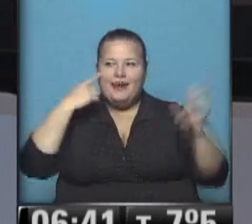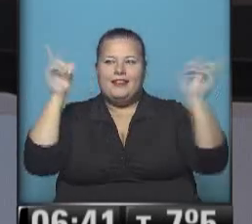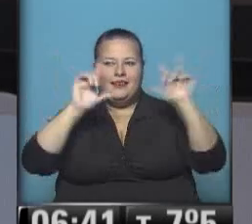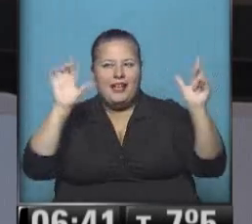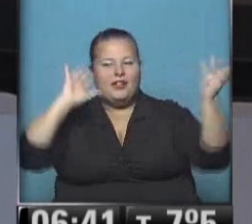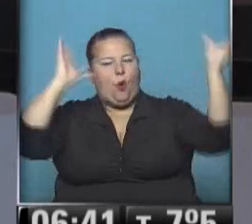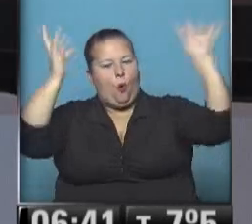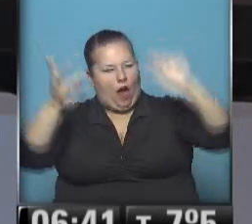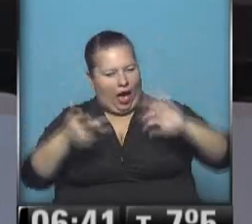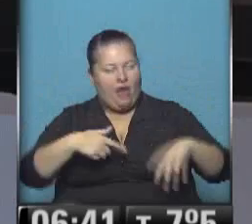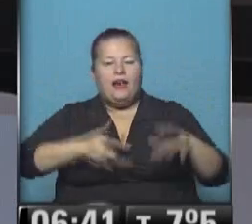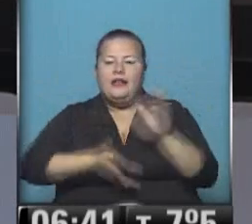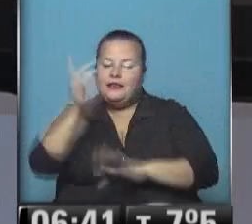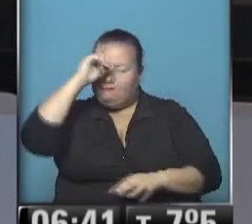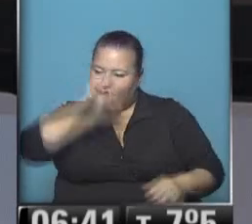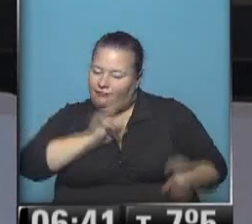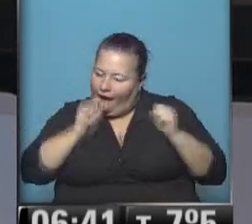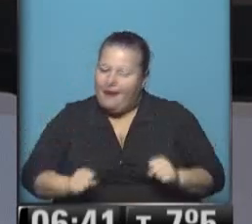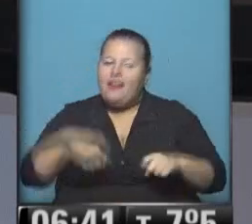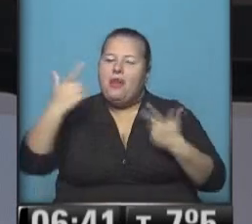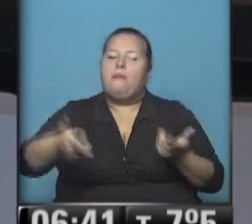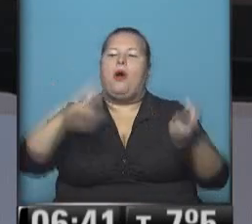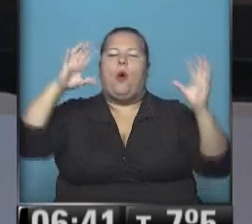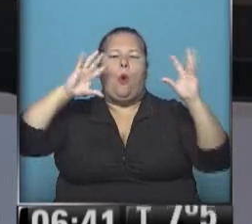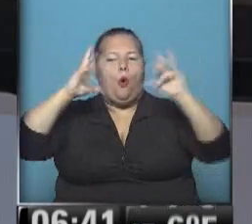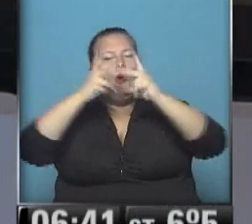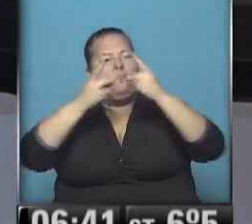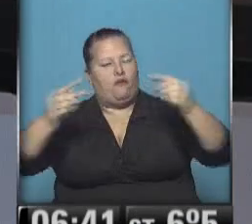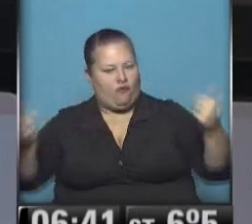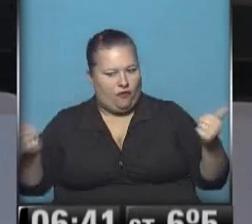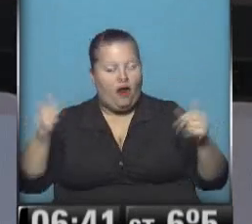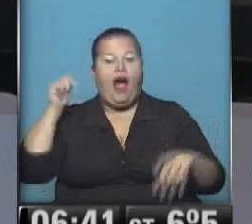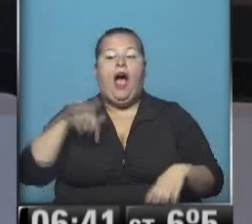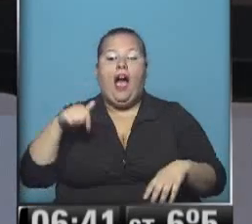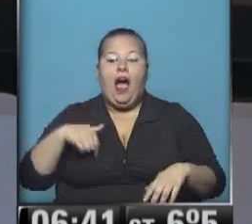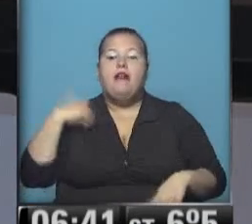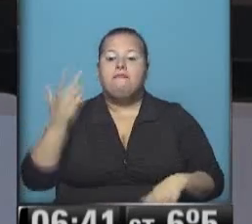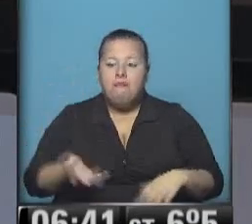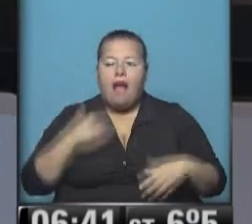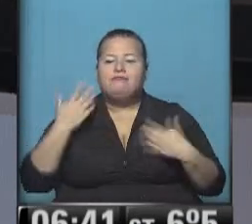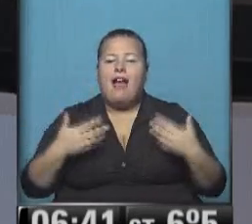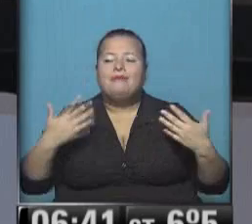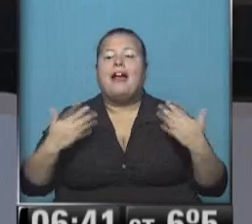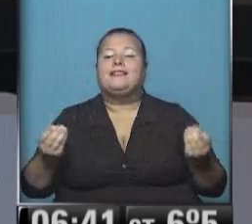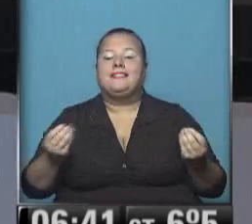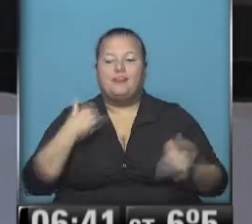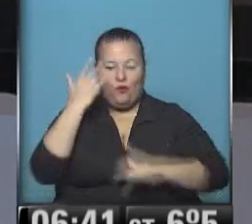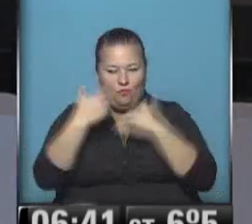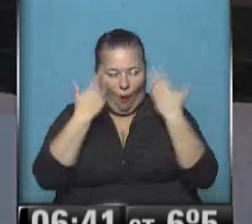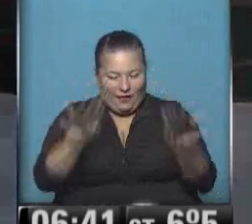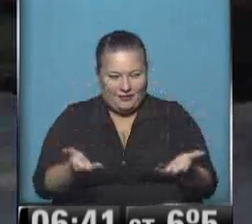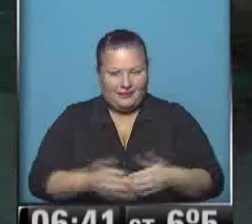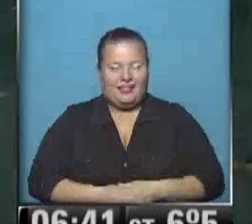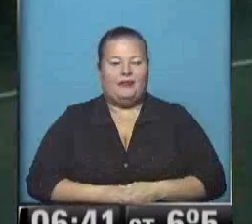con el cielo cubierto. Salgan con coraje, que va a ir disminuyendo la nubosidad. Y ahora tenemos más y más, más, mucho más para ustedes.